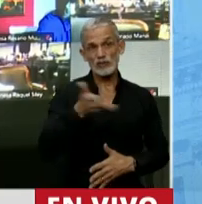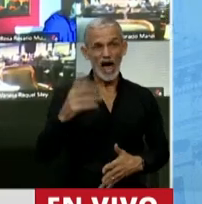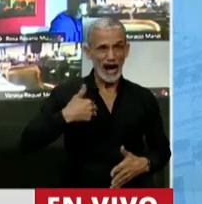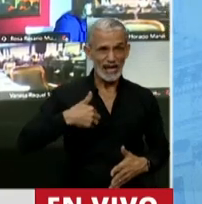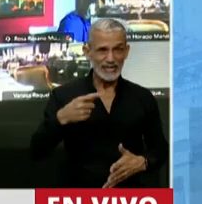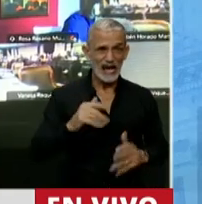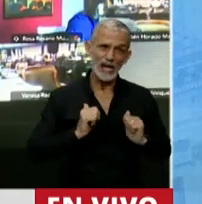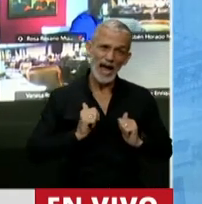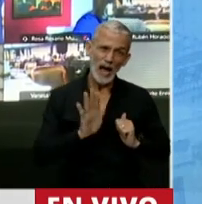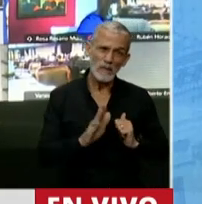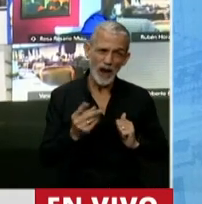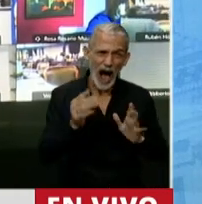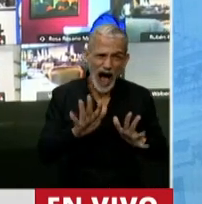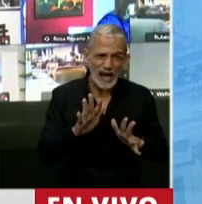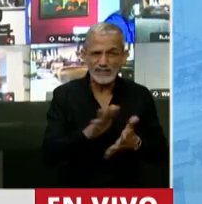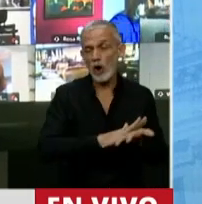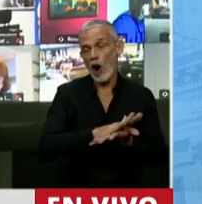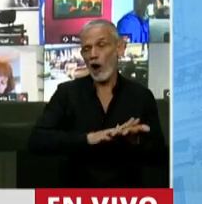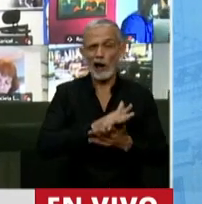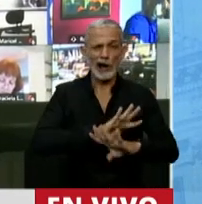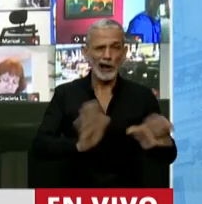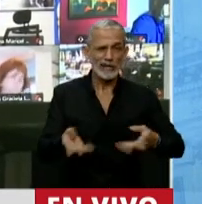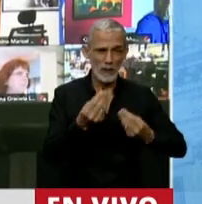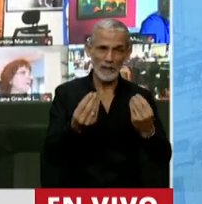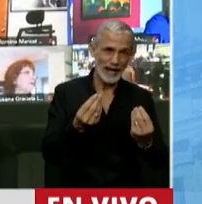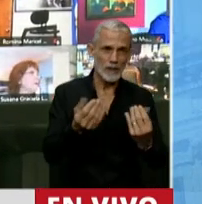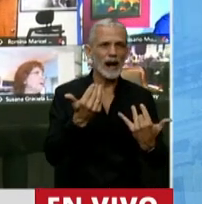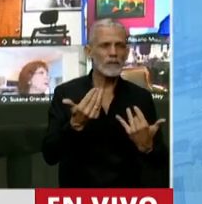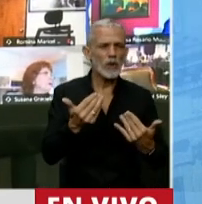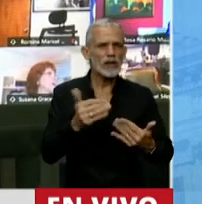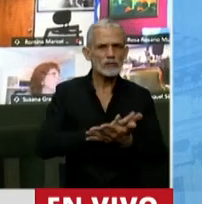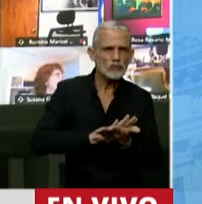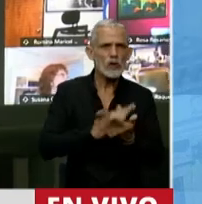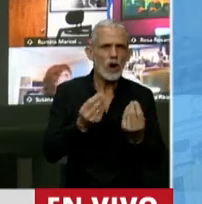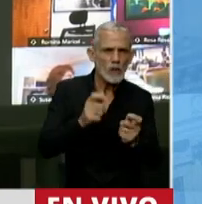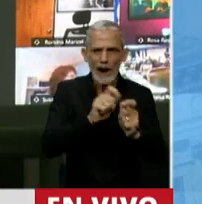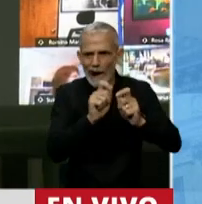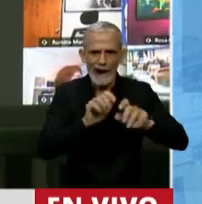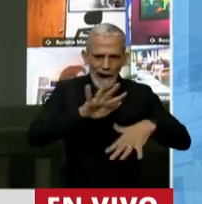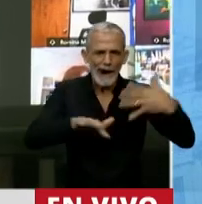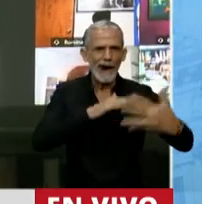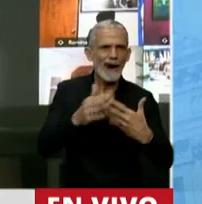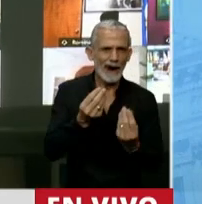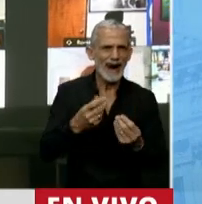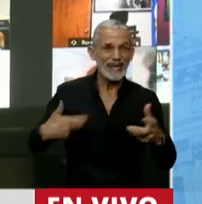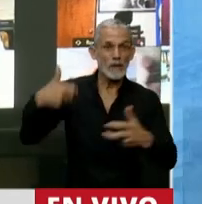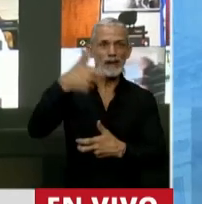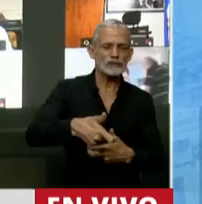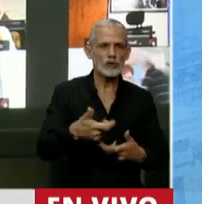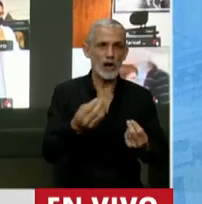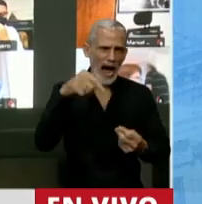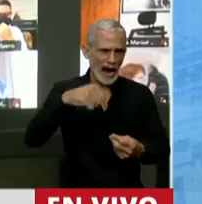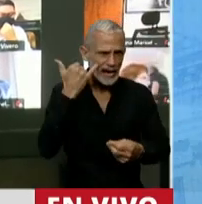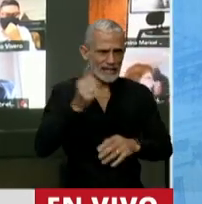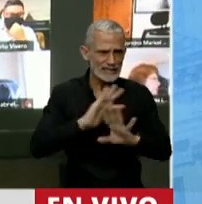a que esto estuviera resuelto para poder encarar como fue arreglando importantes inversiones, como acá